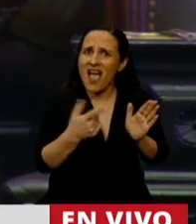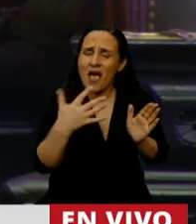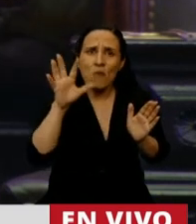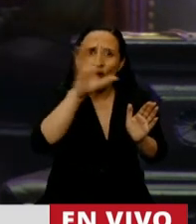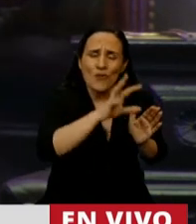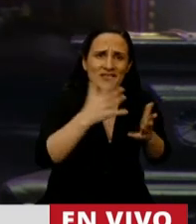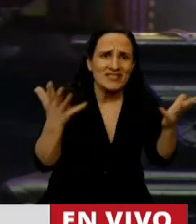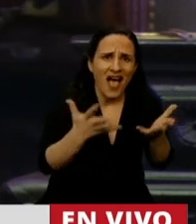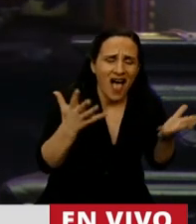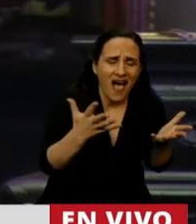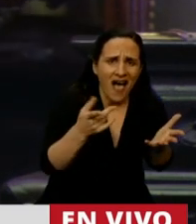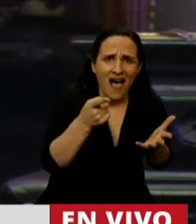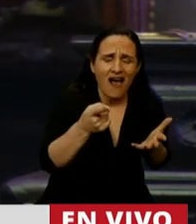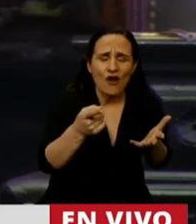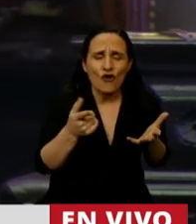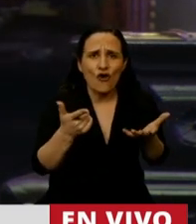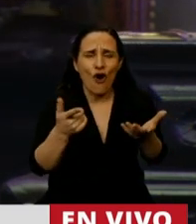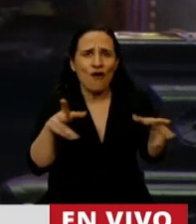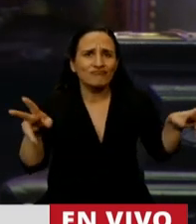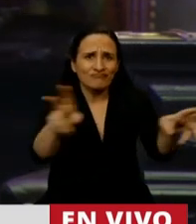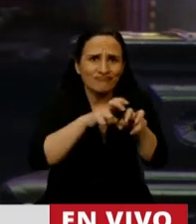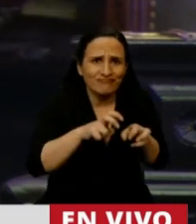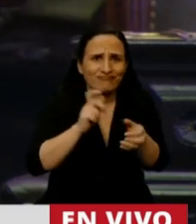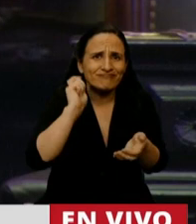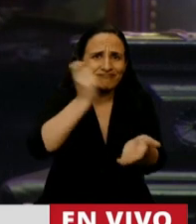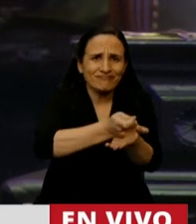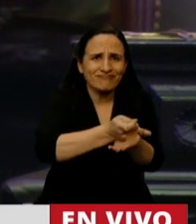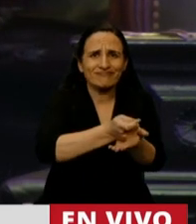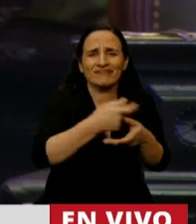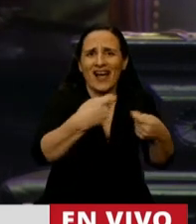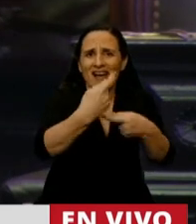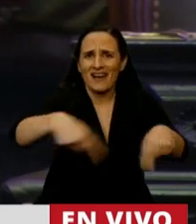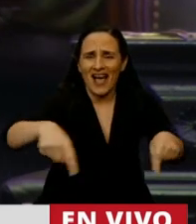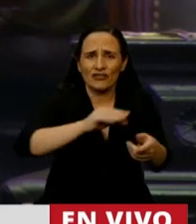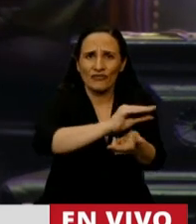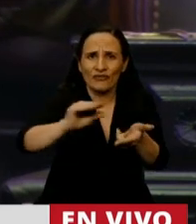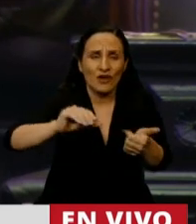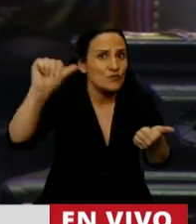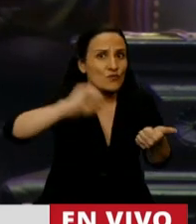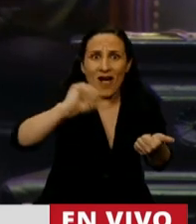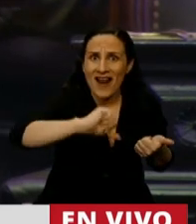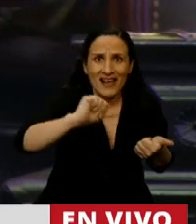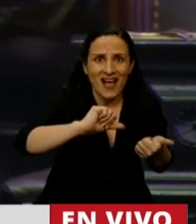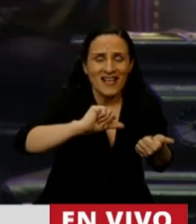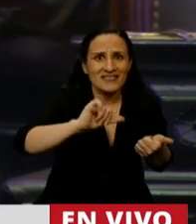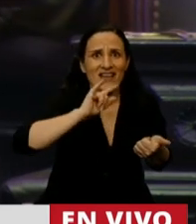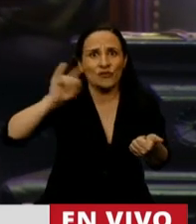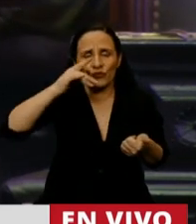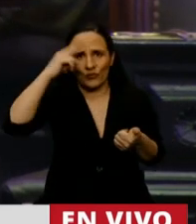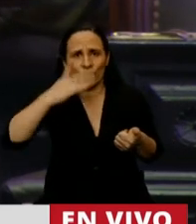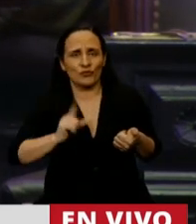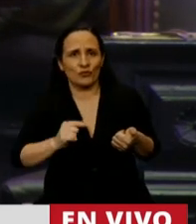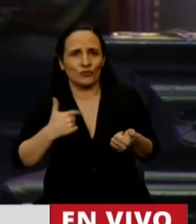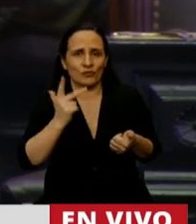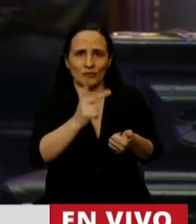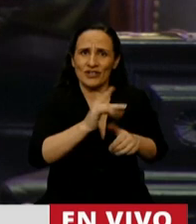aquellas provincias cuyas rentas no alcanzan a cubrir sus gastos ordinarios. Esto lo dispuso el Constituyente en